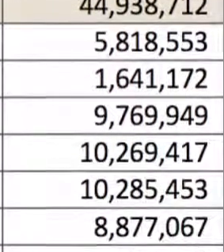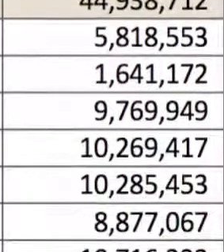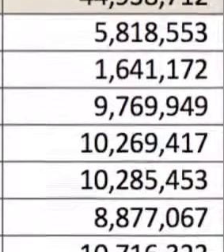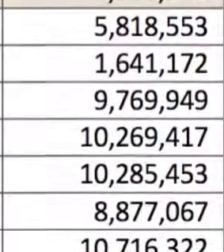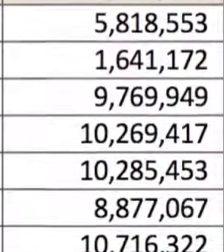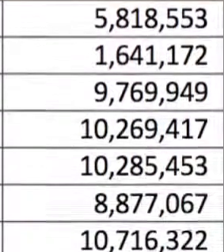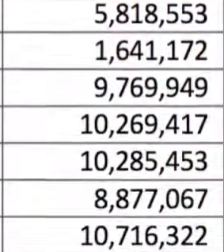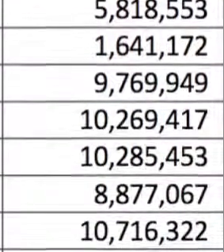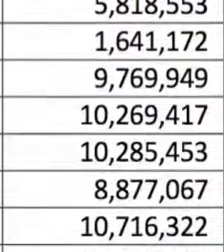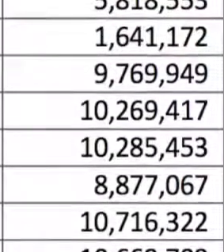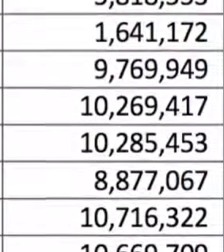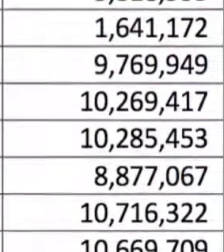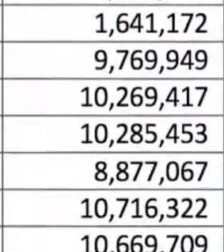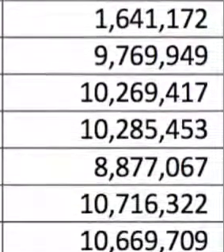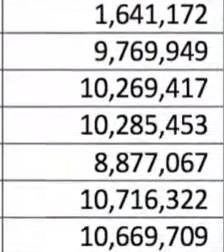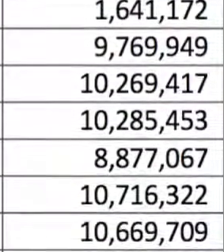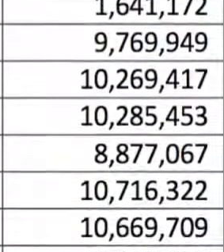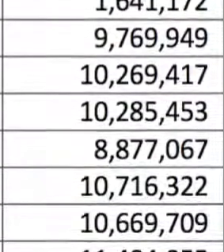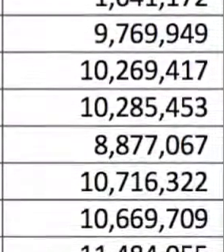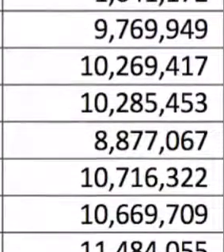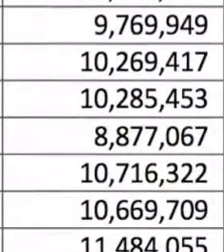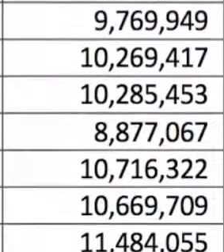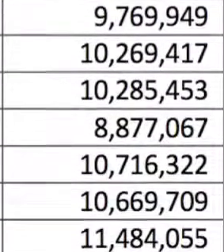ver si encontramos de América Latina